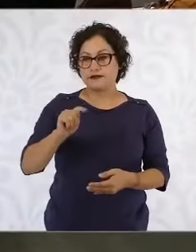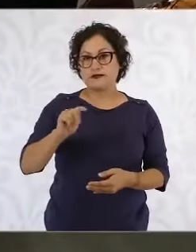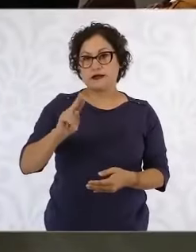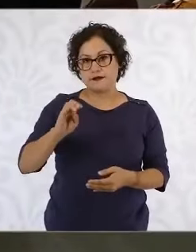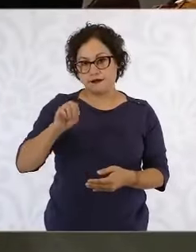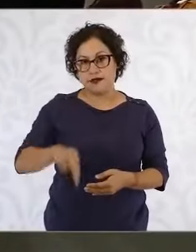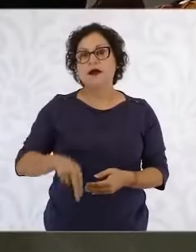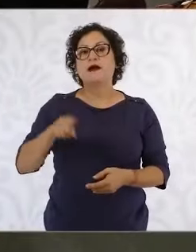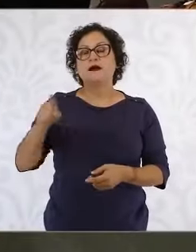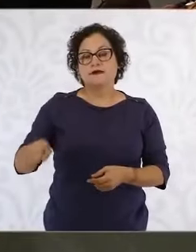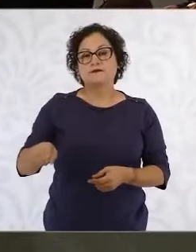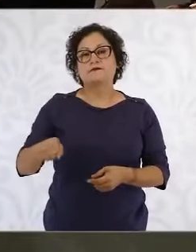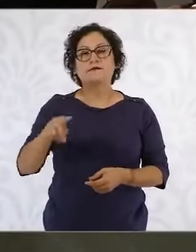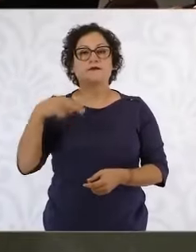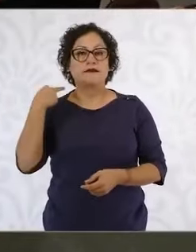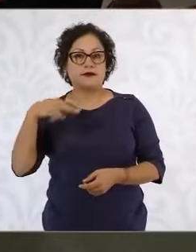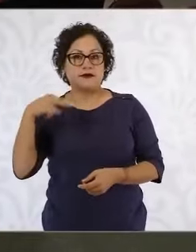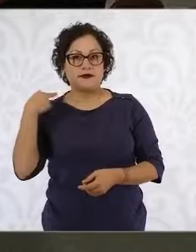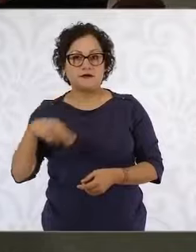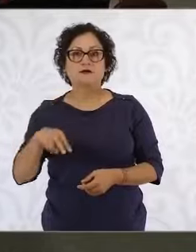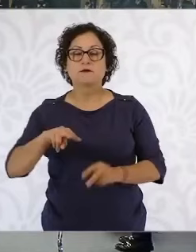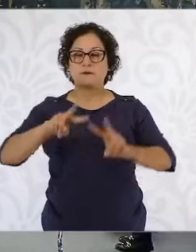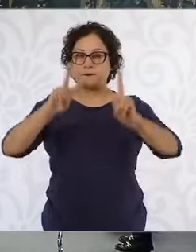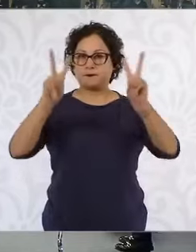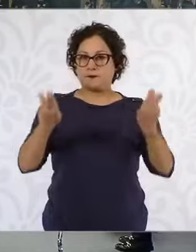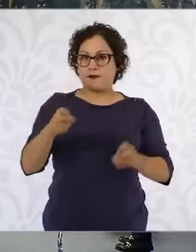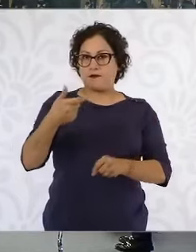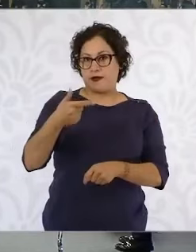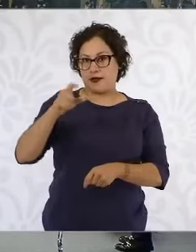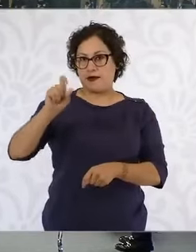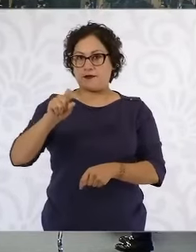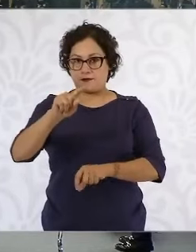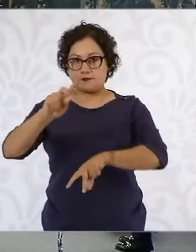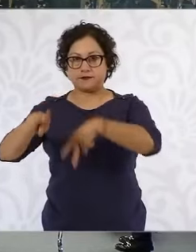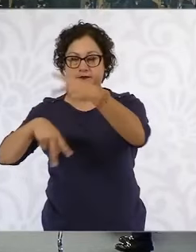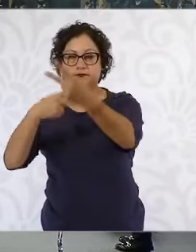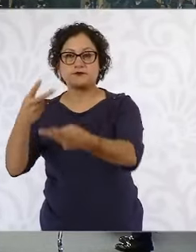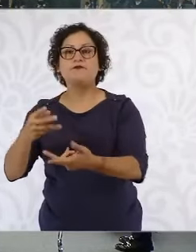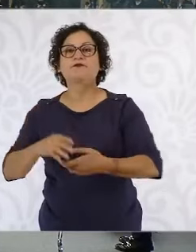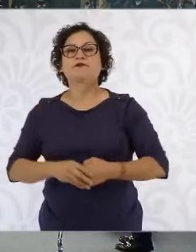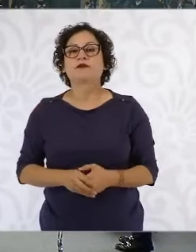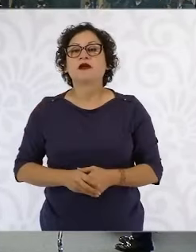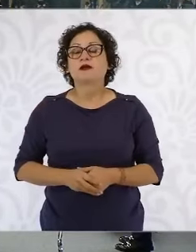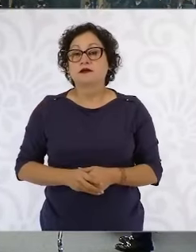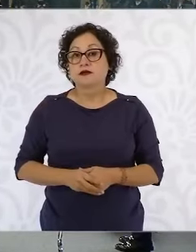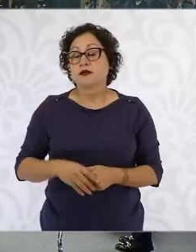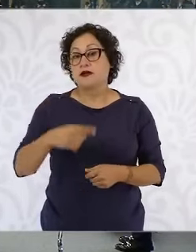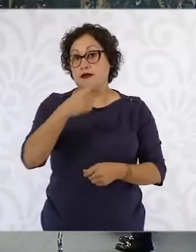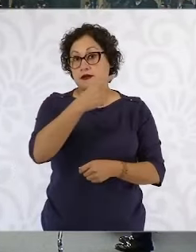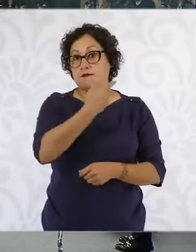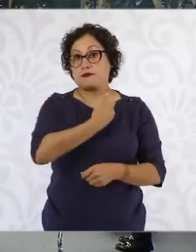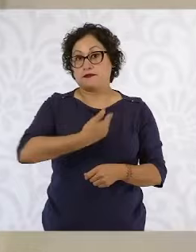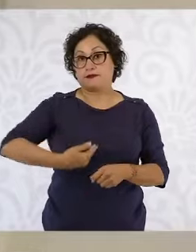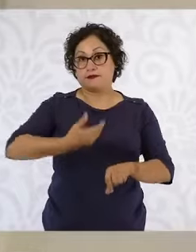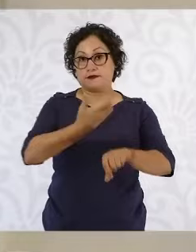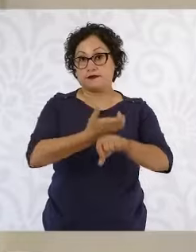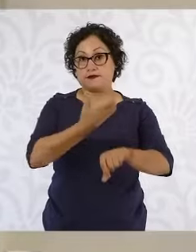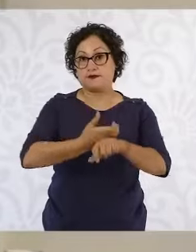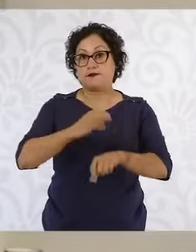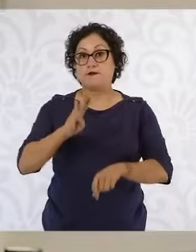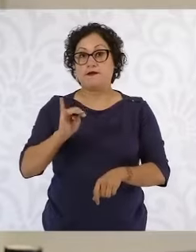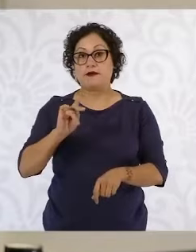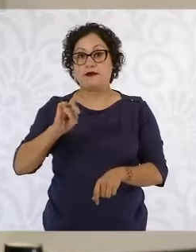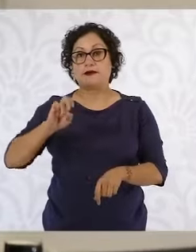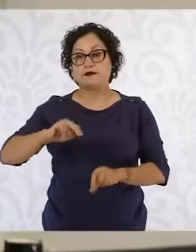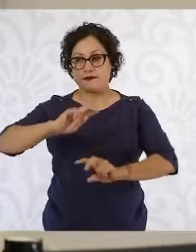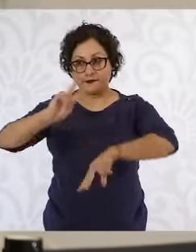al tema del G20, presidenta, en su viaje, el presidente de Estados Unidos, Joe Biden, irá. Incluso el mandatario